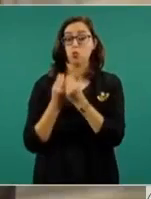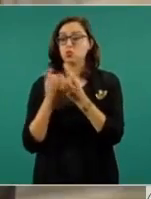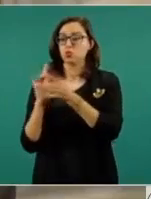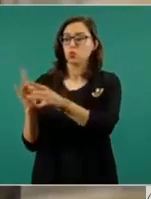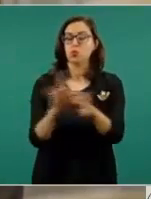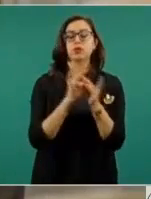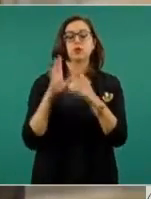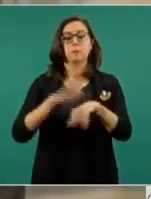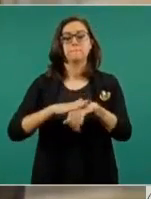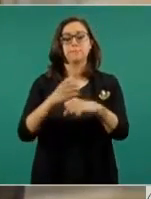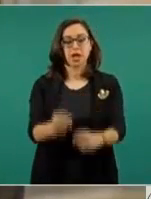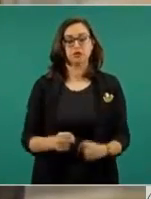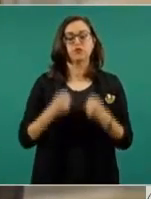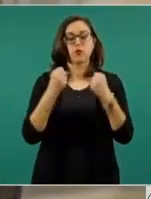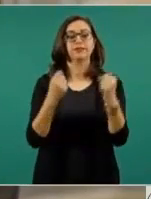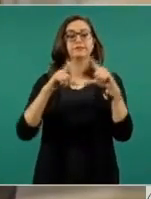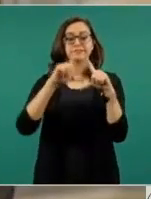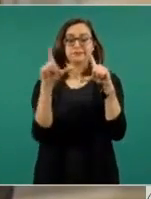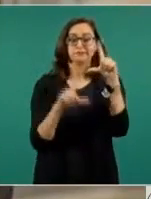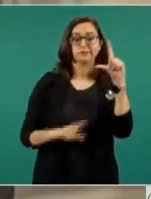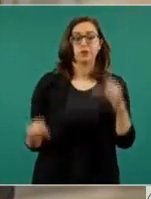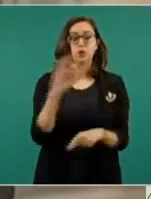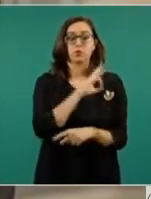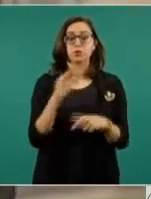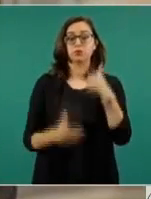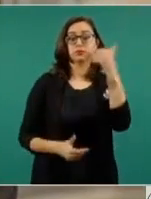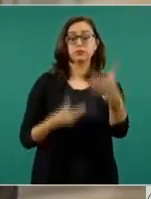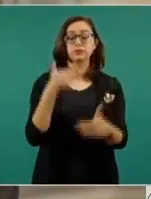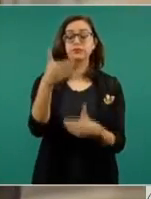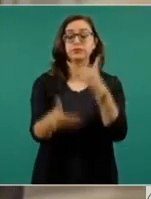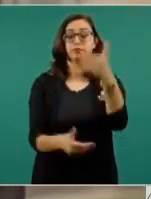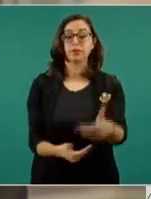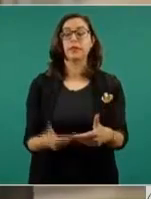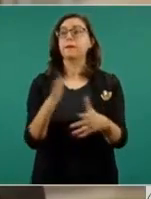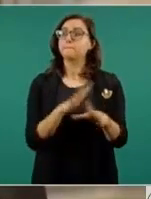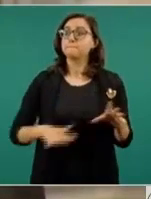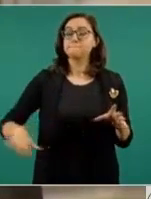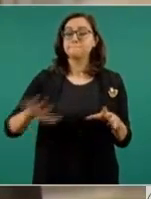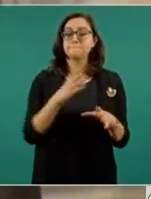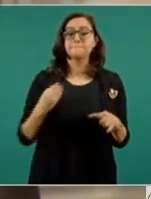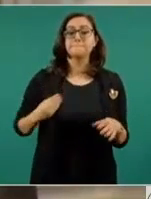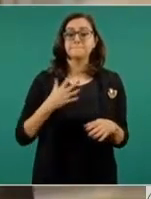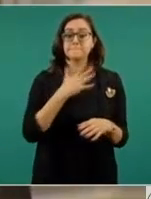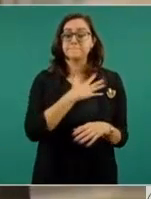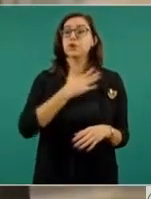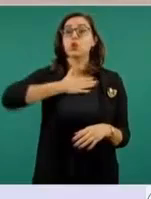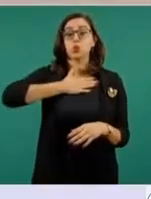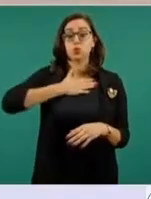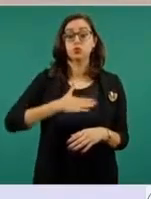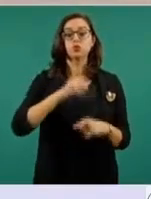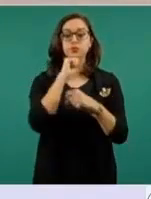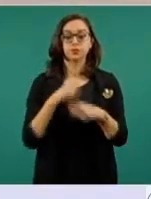el país avance con progreso y bienestar social, con justicia y auténtico Estado de Derecho.